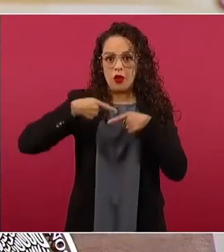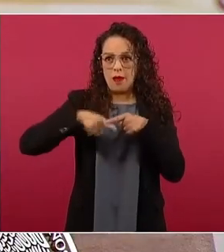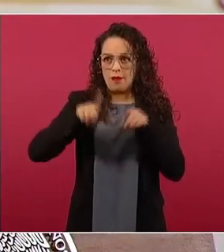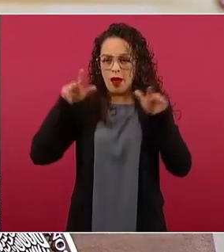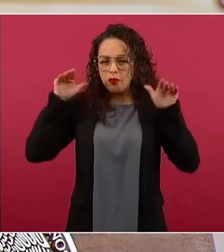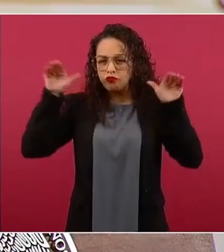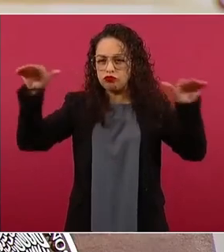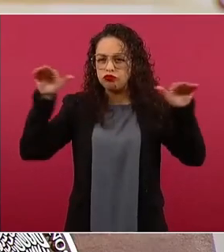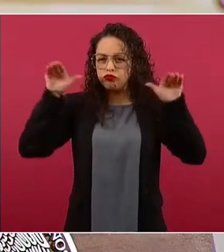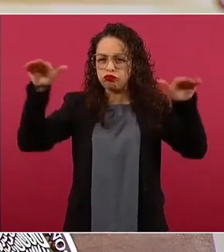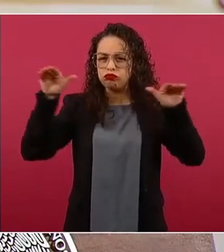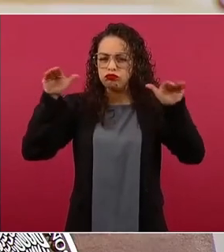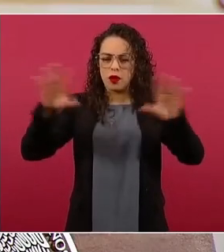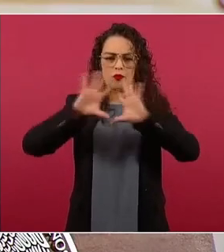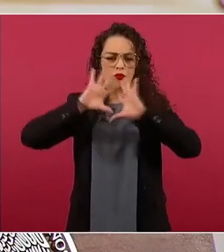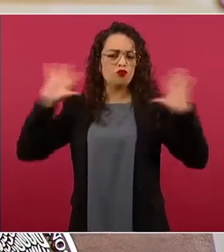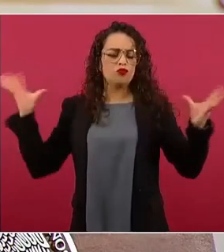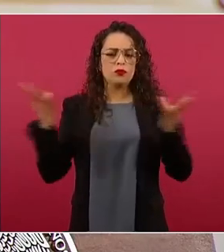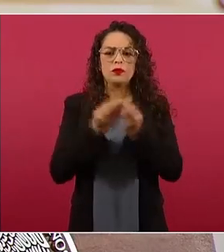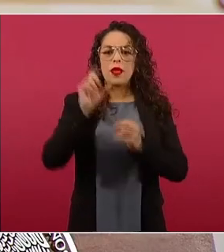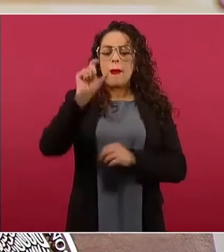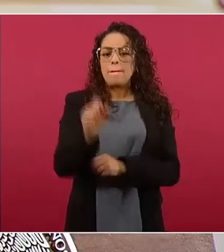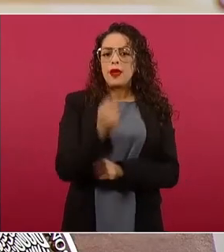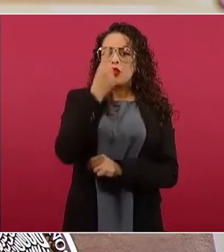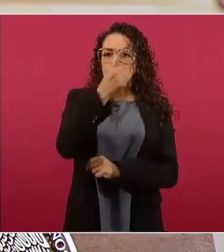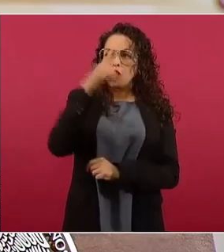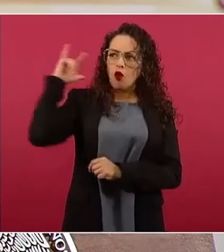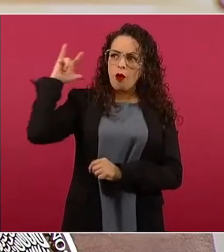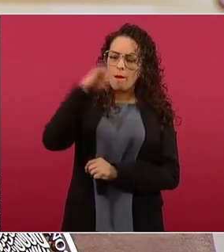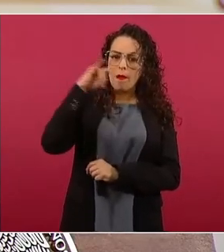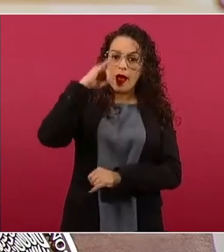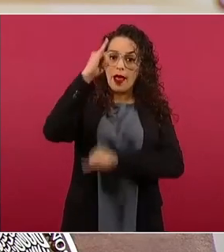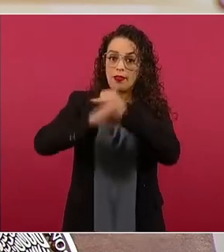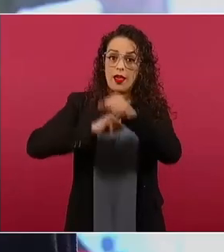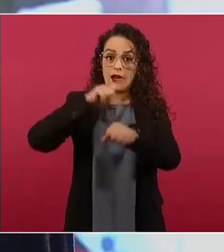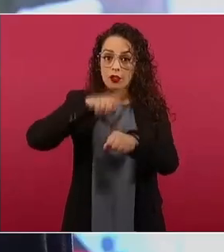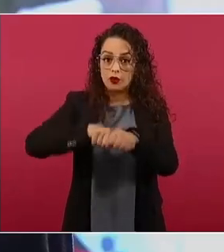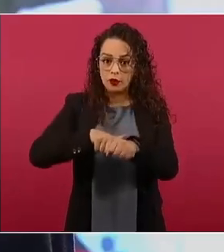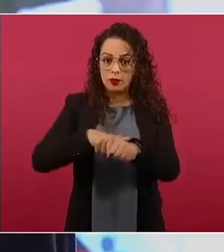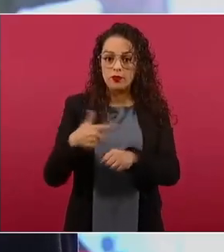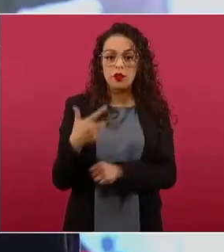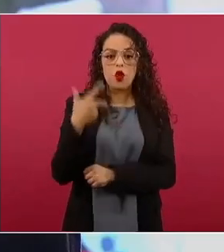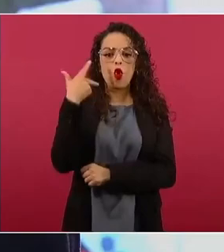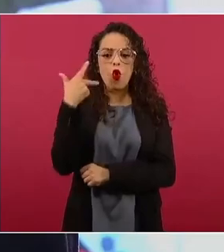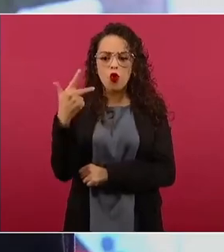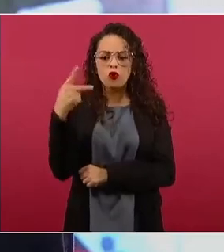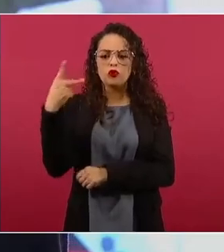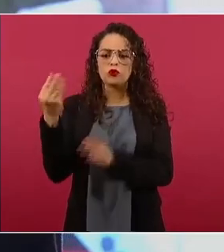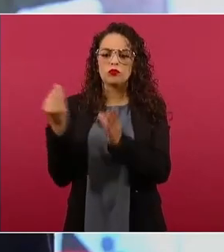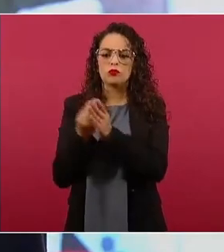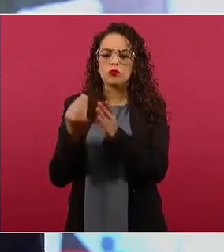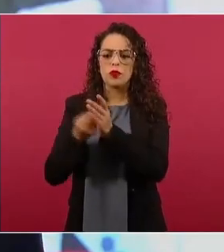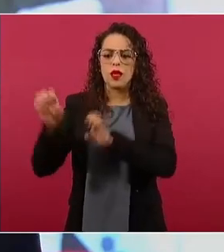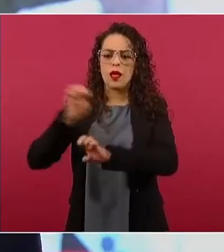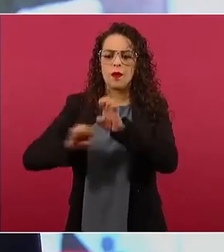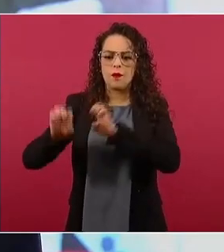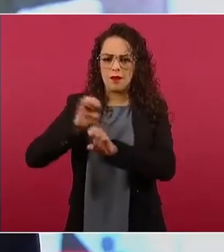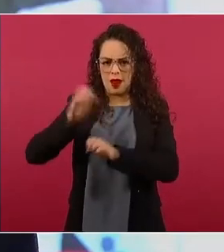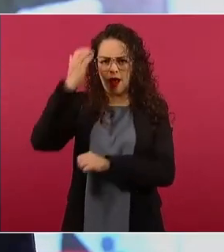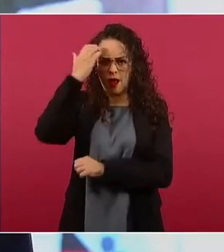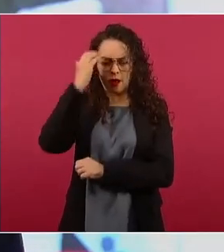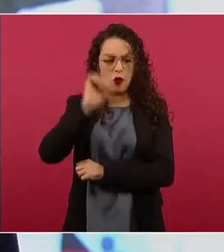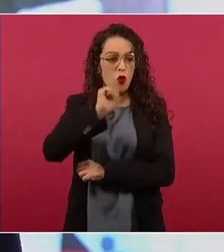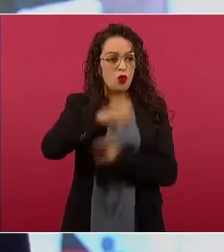han arribado un total de 21 vuelos internacionales, 8 vuelos en aerolíneas comerciales y 13 vuelos